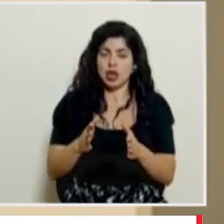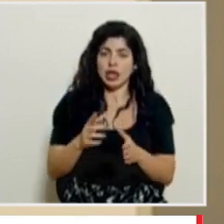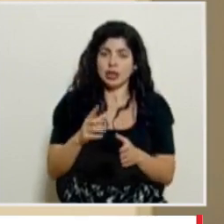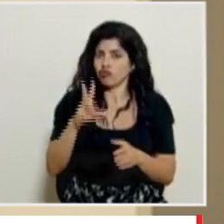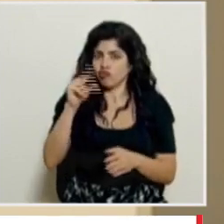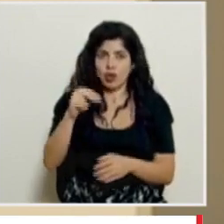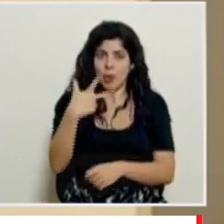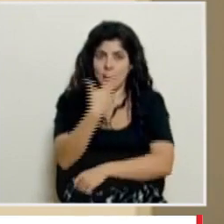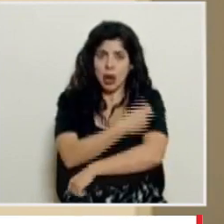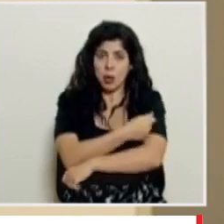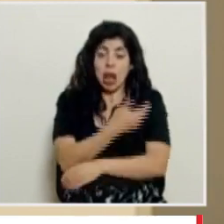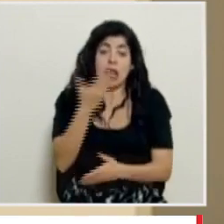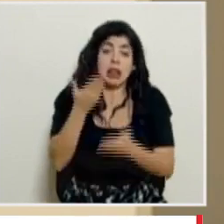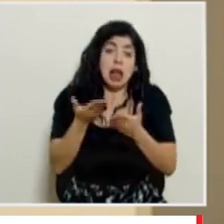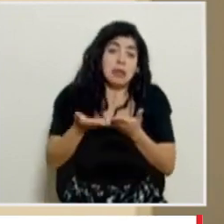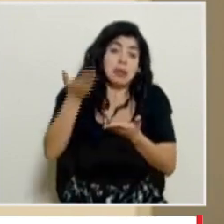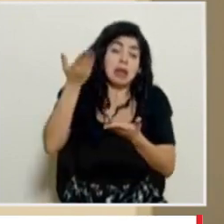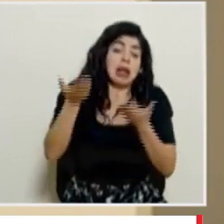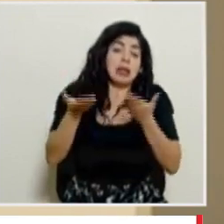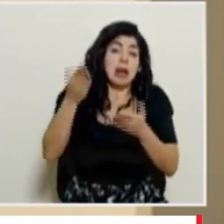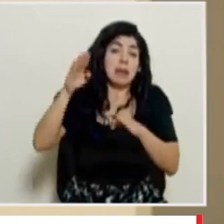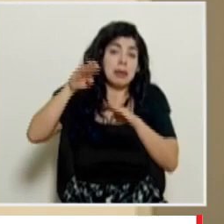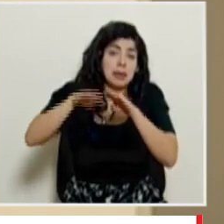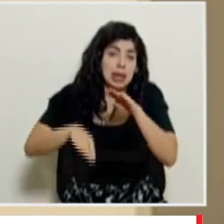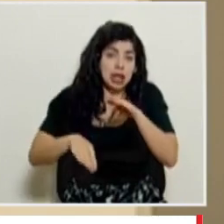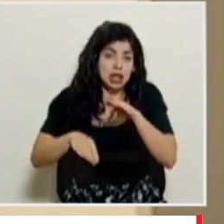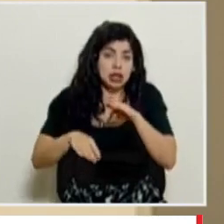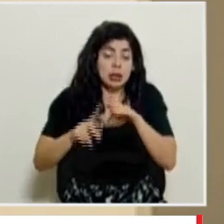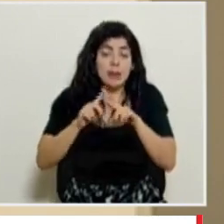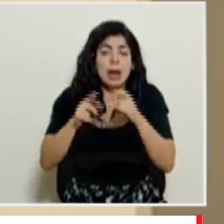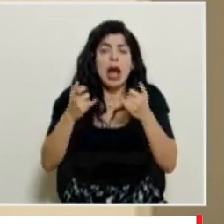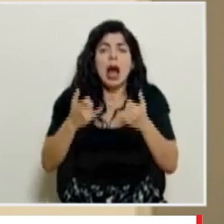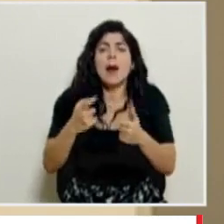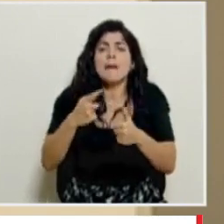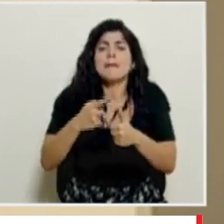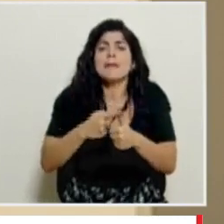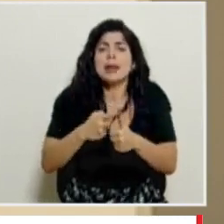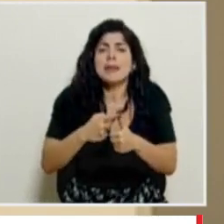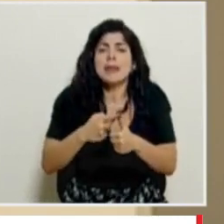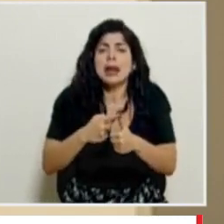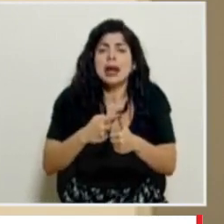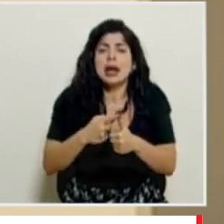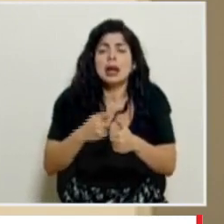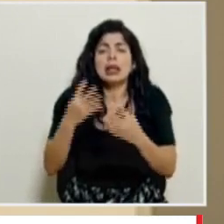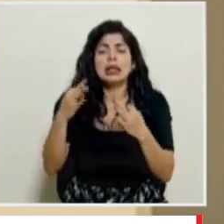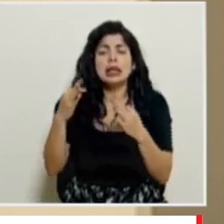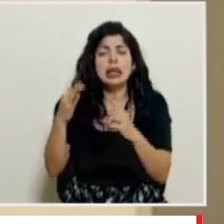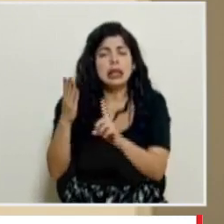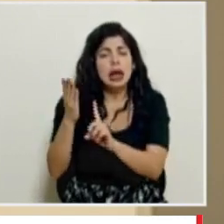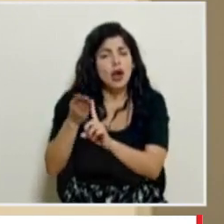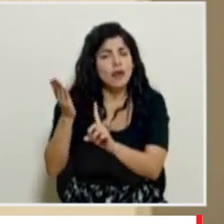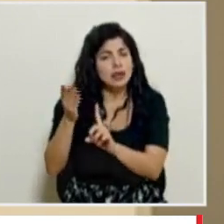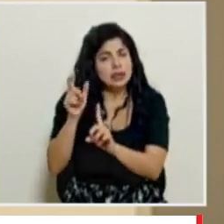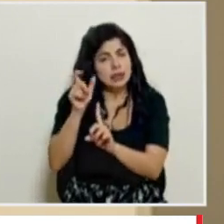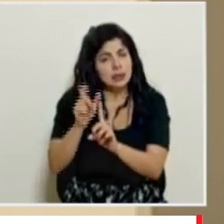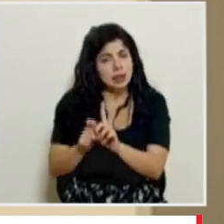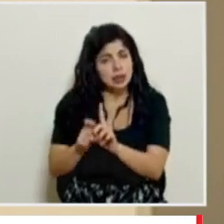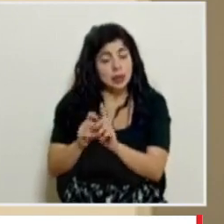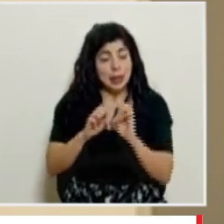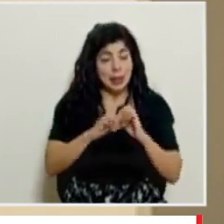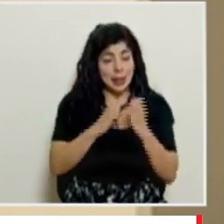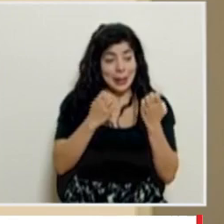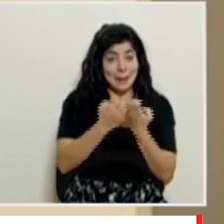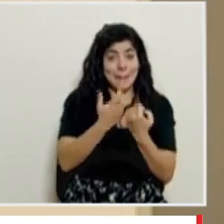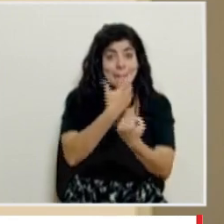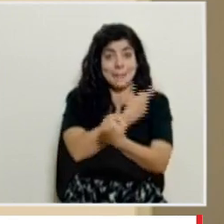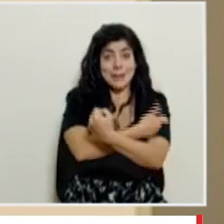estos momentos puede que sea más o puede que sea menos porque lo primero que estamos haciendo es apelar al convencimiento y cada uno de los equipos de